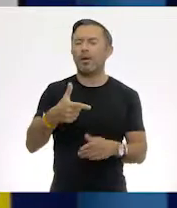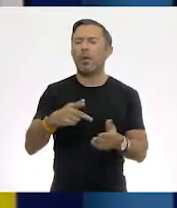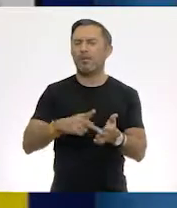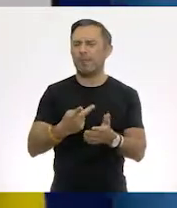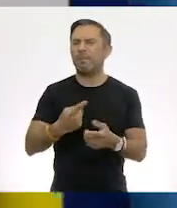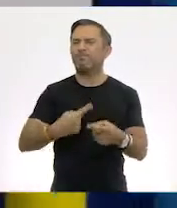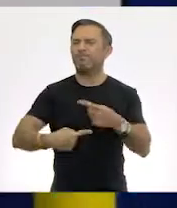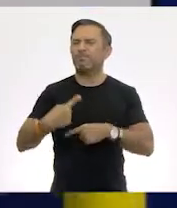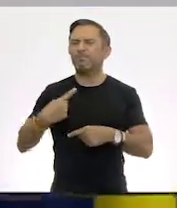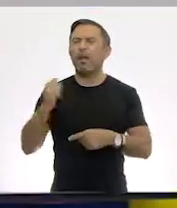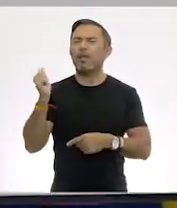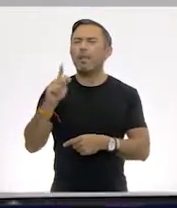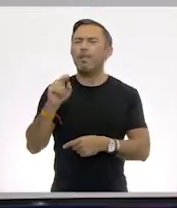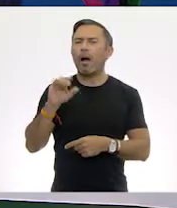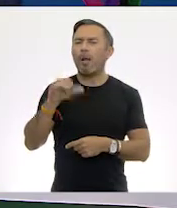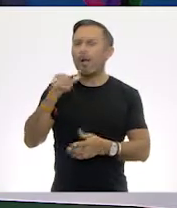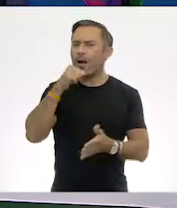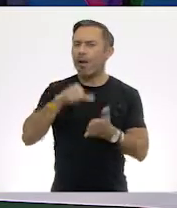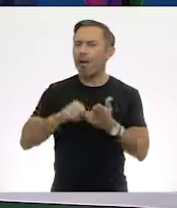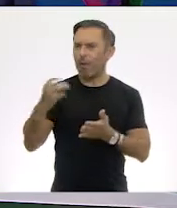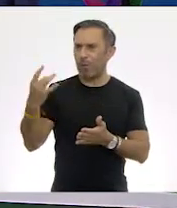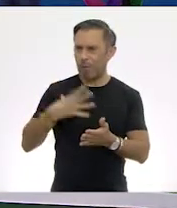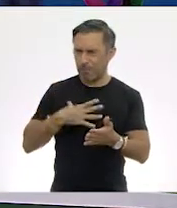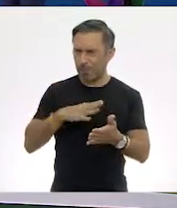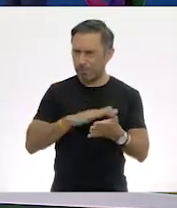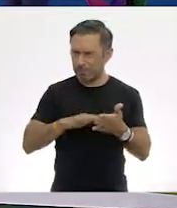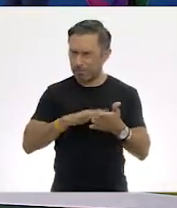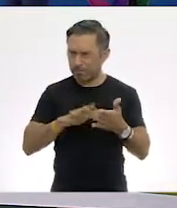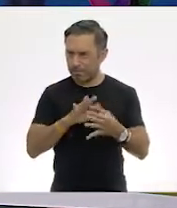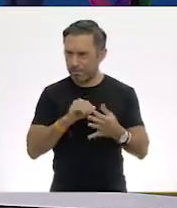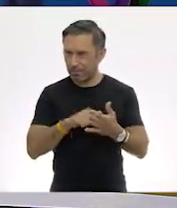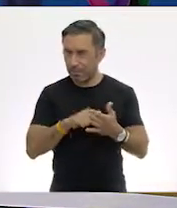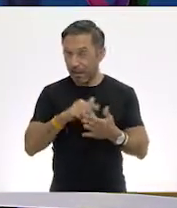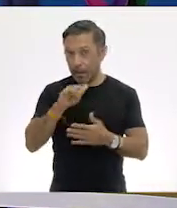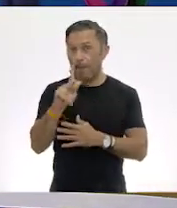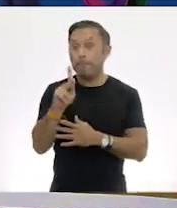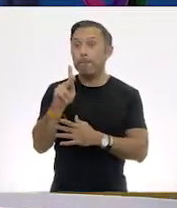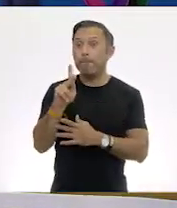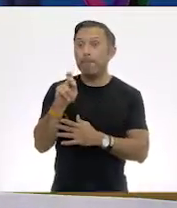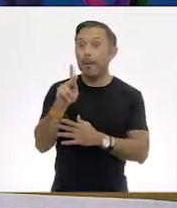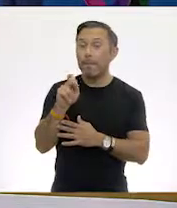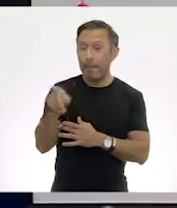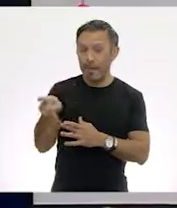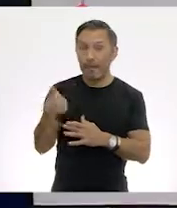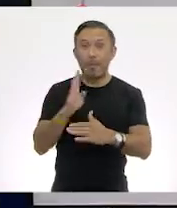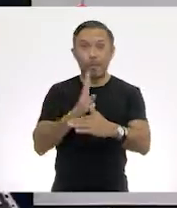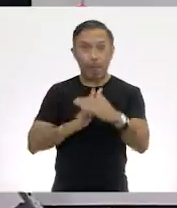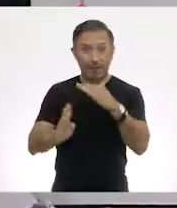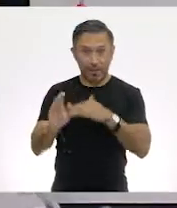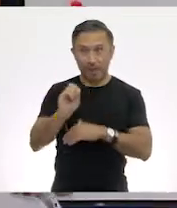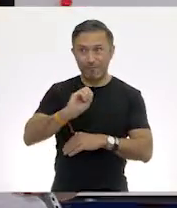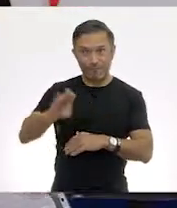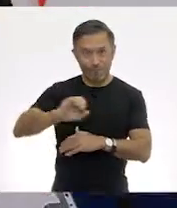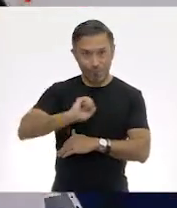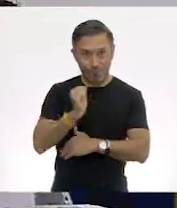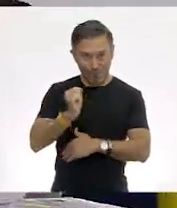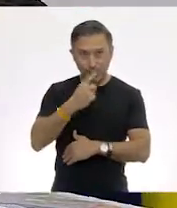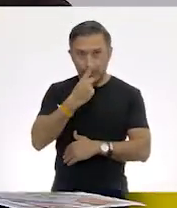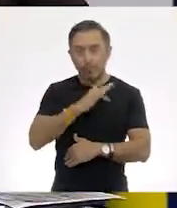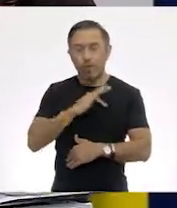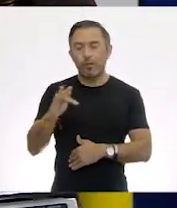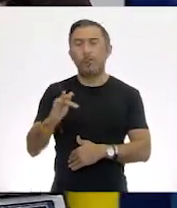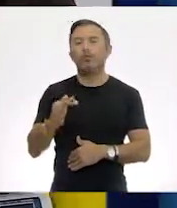mandó Paola. Recuerden que a la bodega de Don Pepe llegan 4 toneladas a la semana.